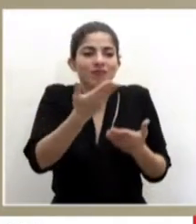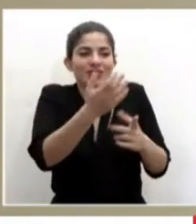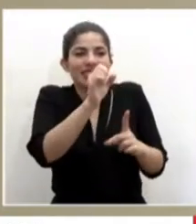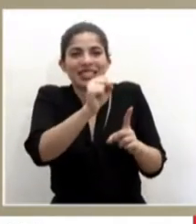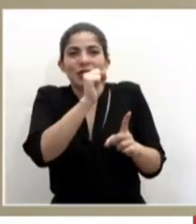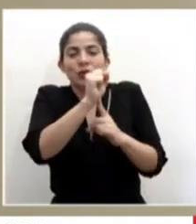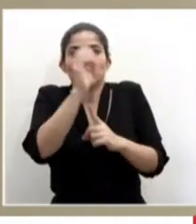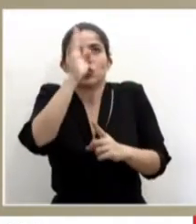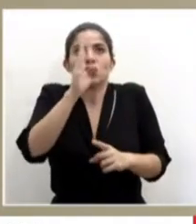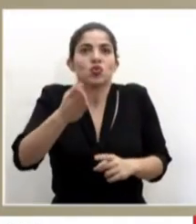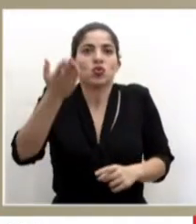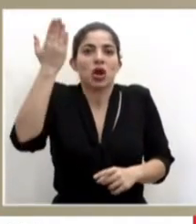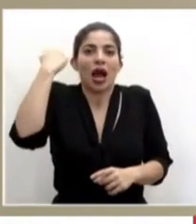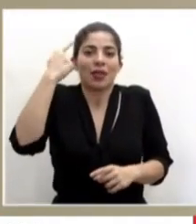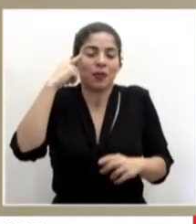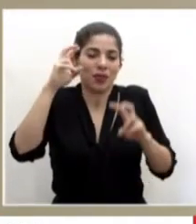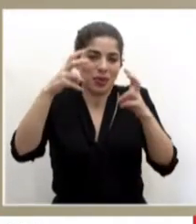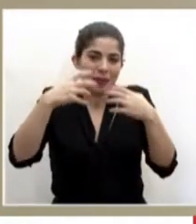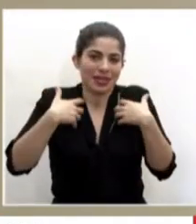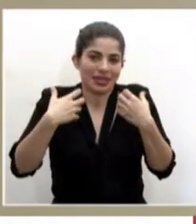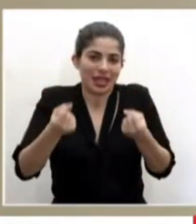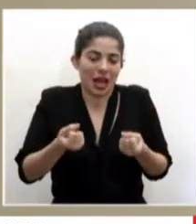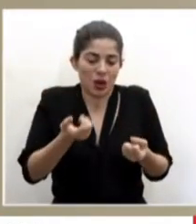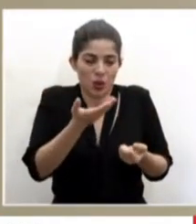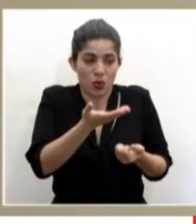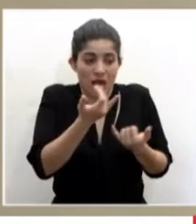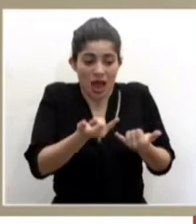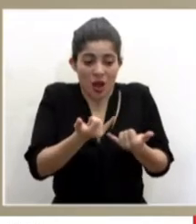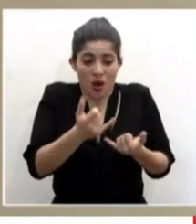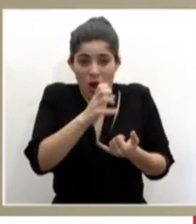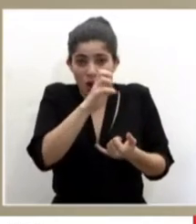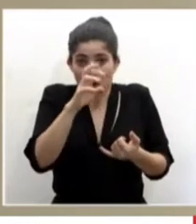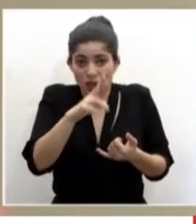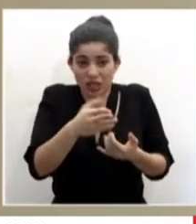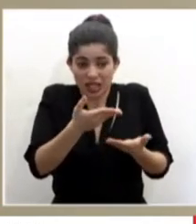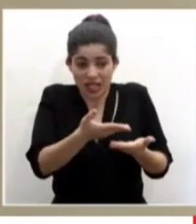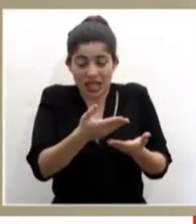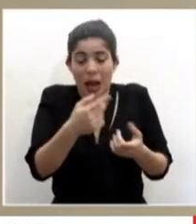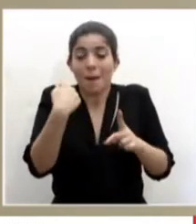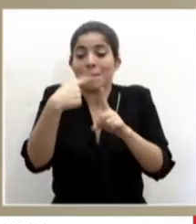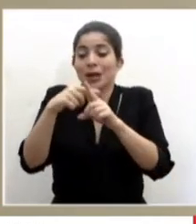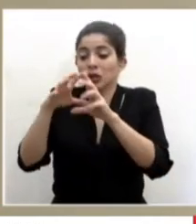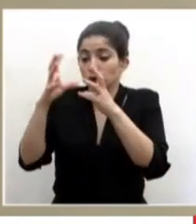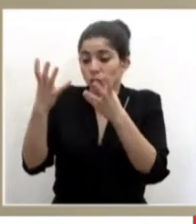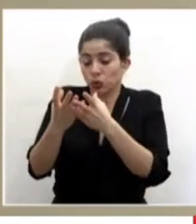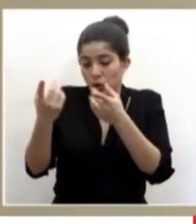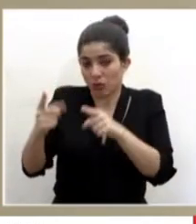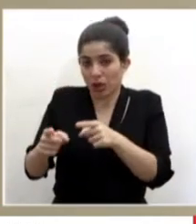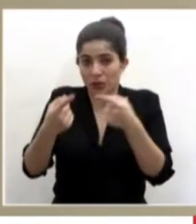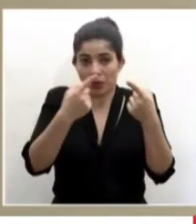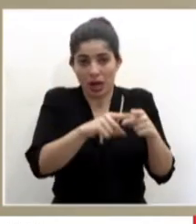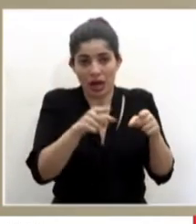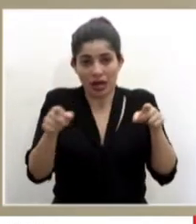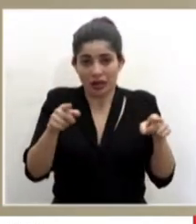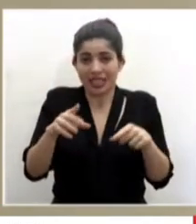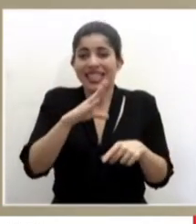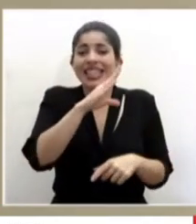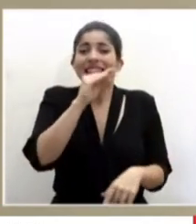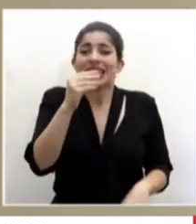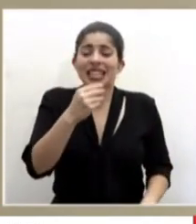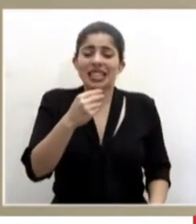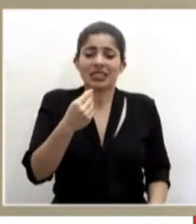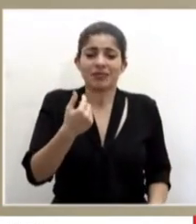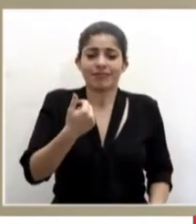inédita sanitaria que vive no solo Costa Rica en la región, sino todo el mundo y a la necesidad de empezar